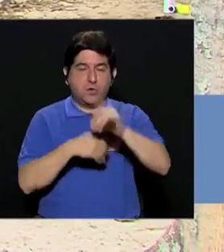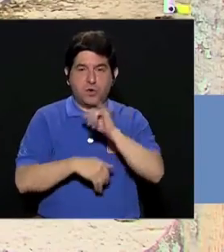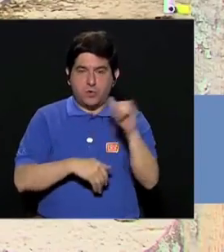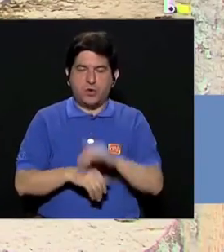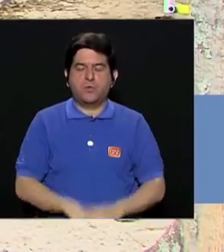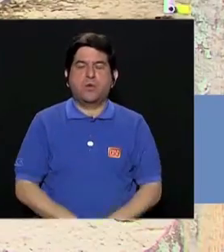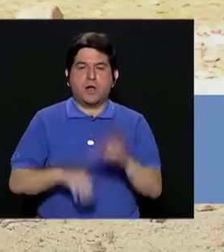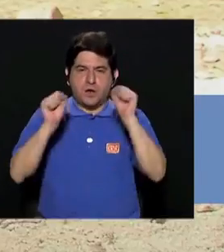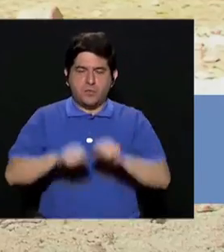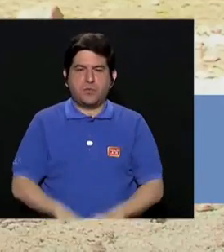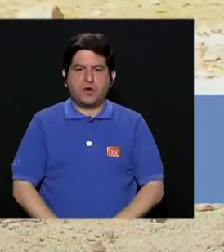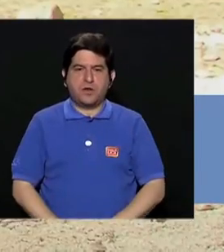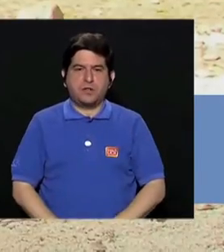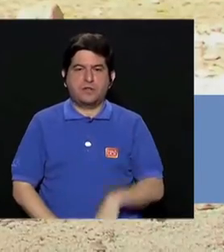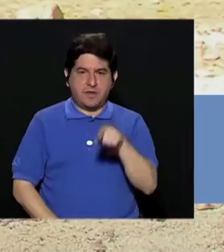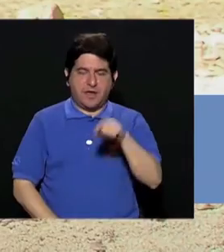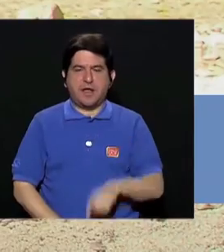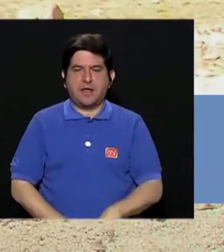después lo puedo hacer igual alternado.